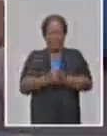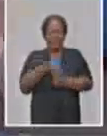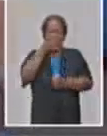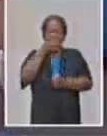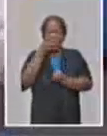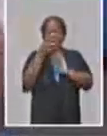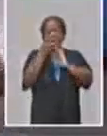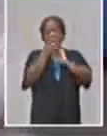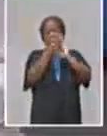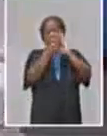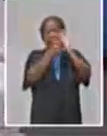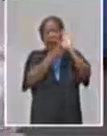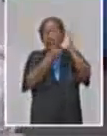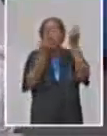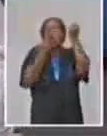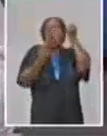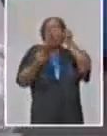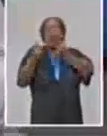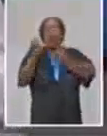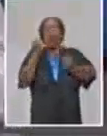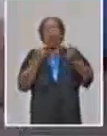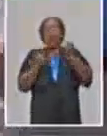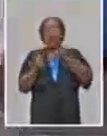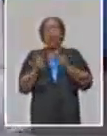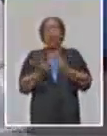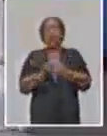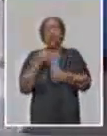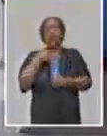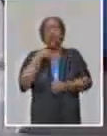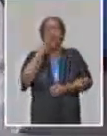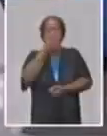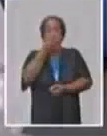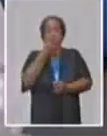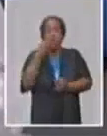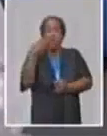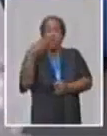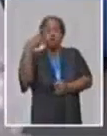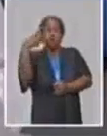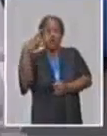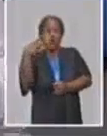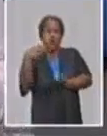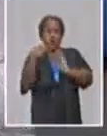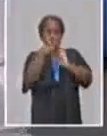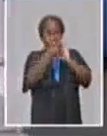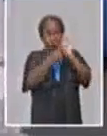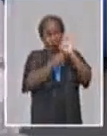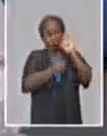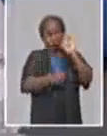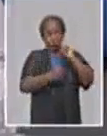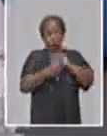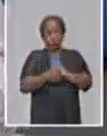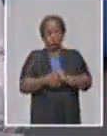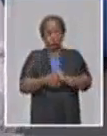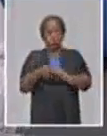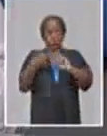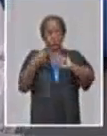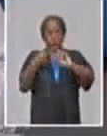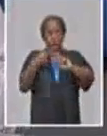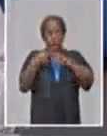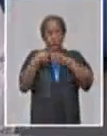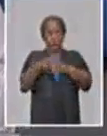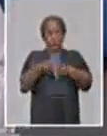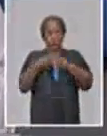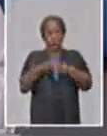Bueno, se han estado informando en distintos medios de comunicación, solo mencionar dos o tres para reafirmarlas. Primero que se